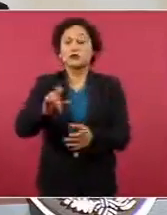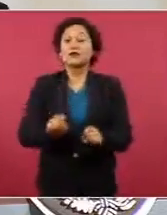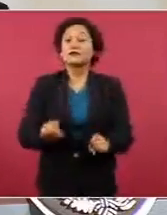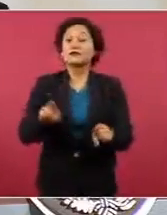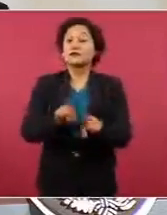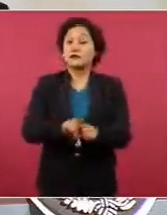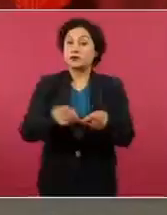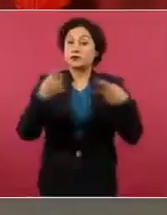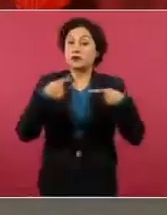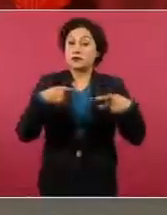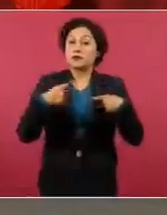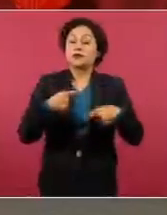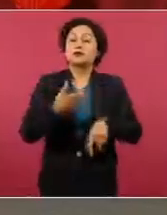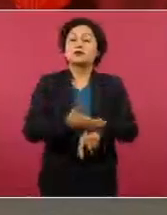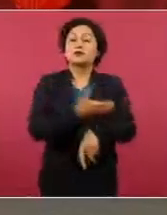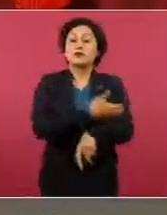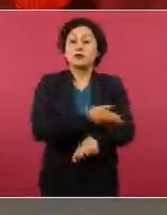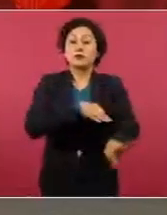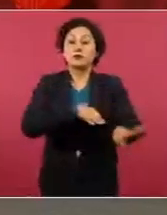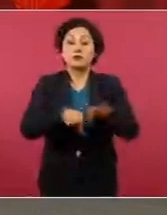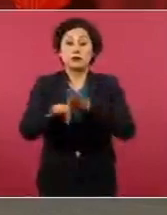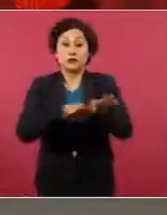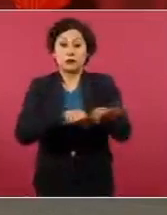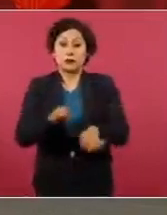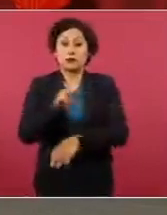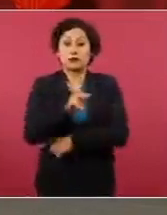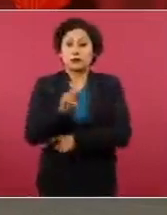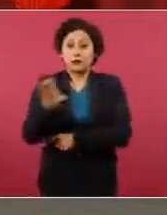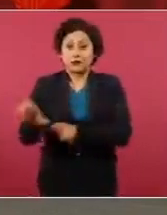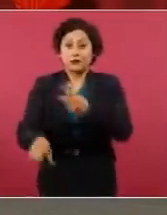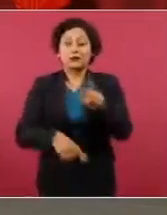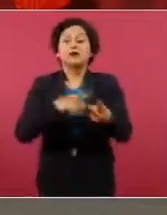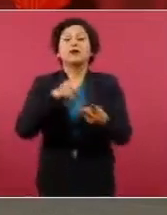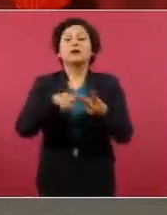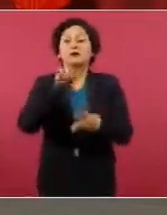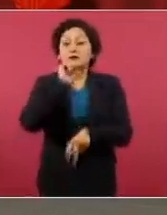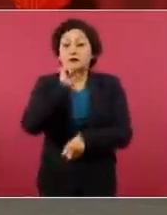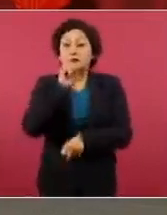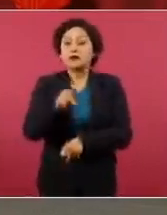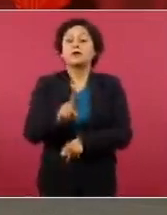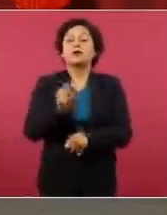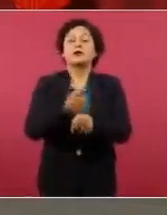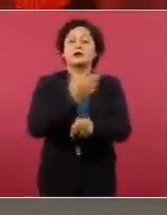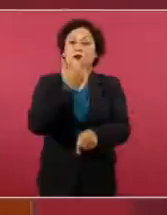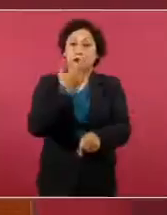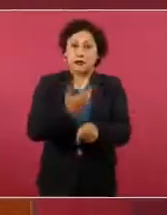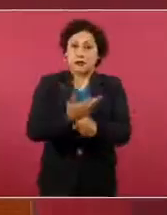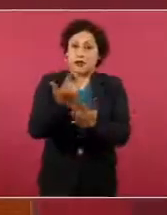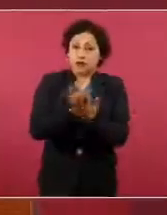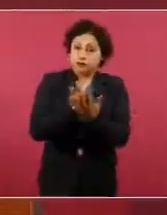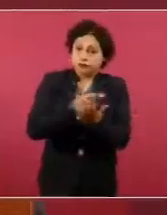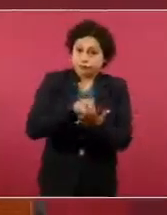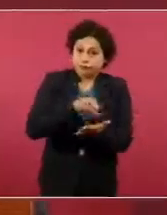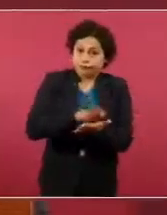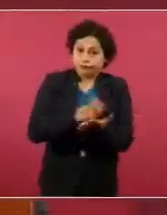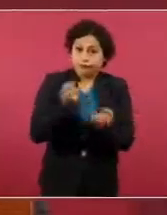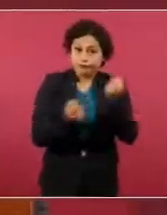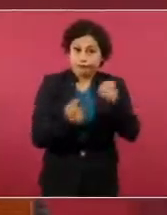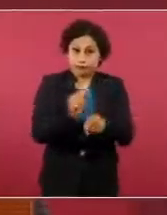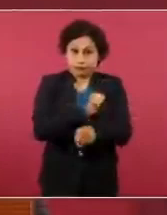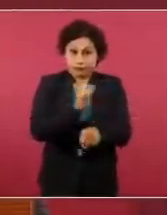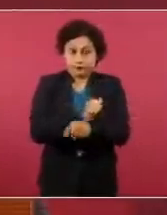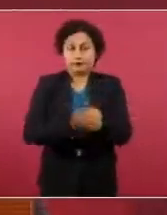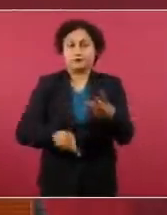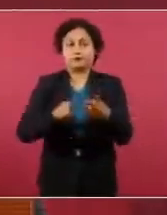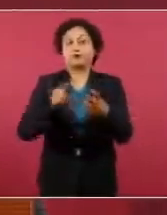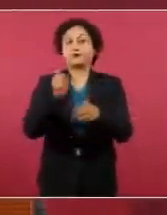y Protección Ciudadana y al Registro Público Vehicular, así como el Secretariado Ejecutivo, que asumieron